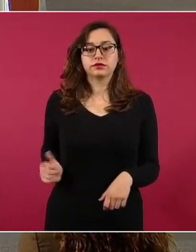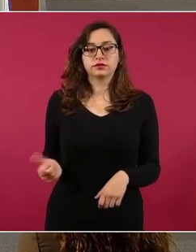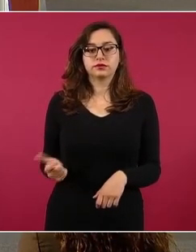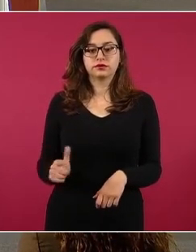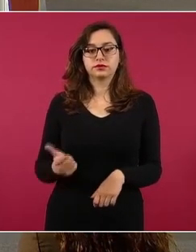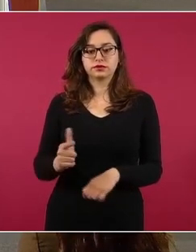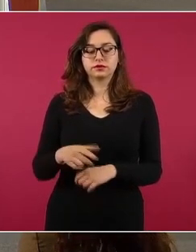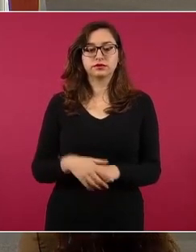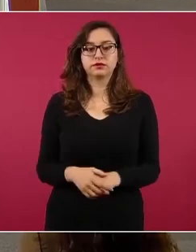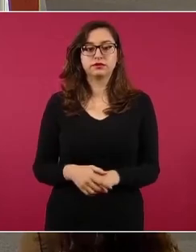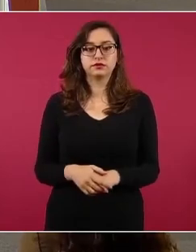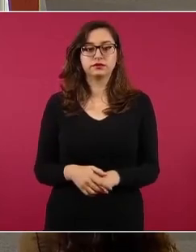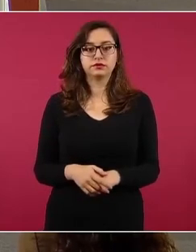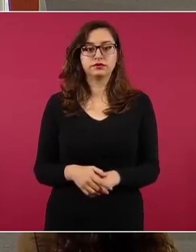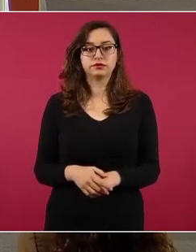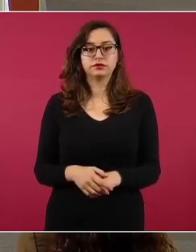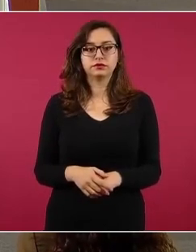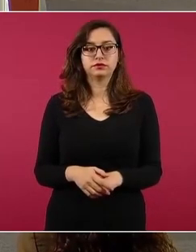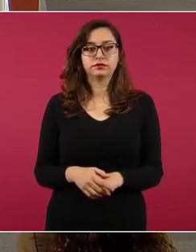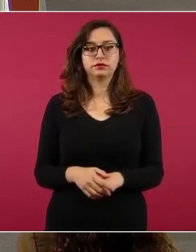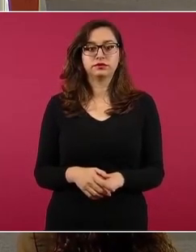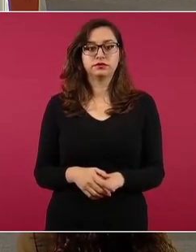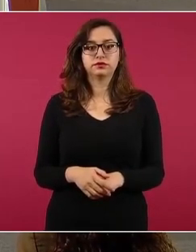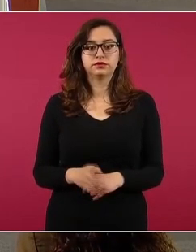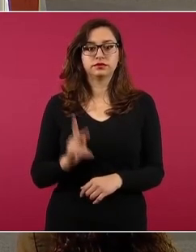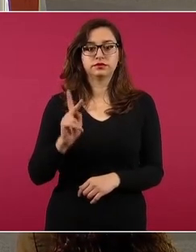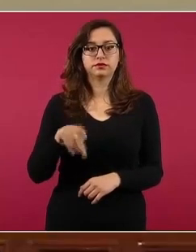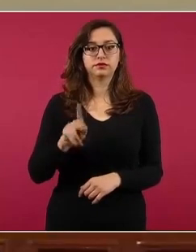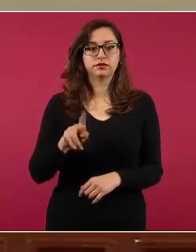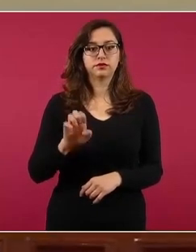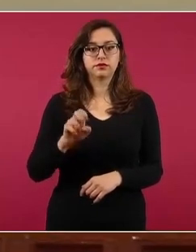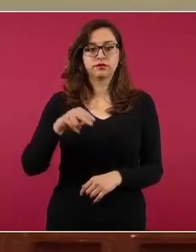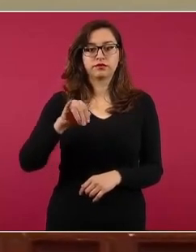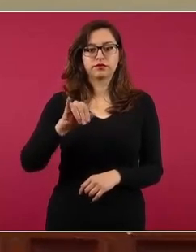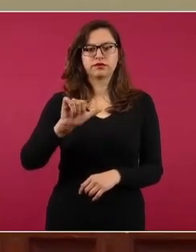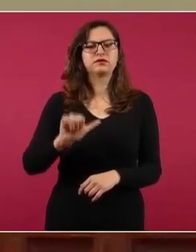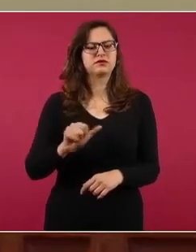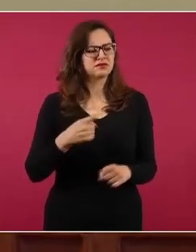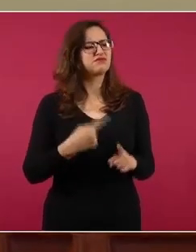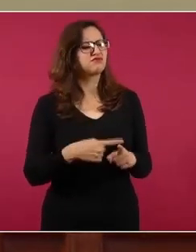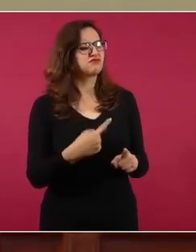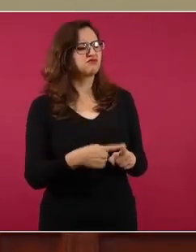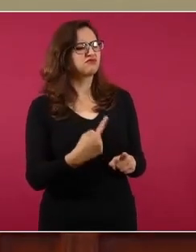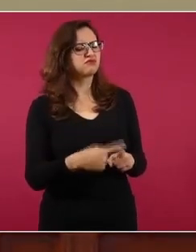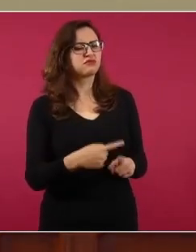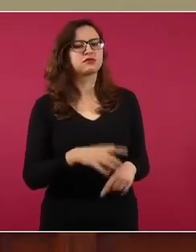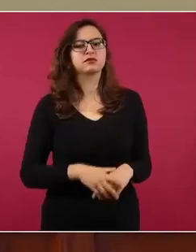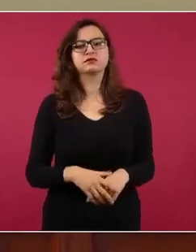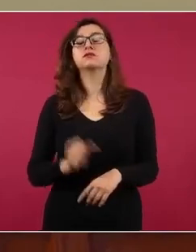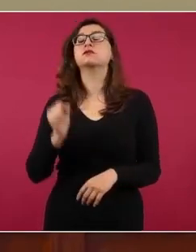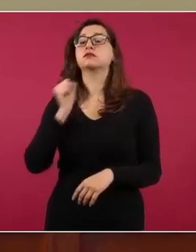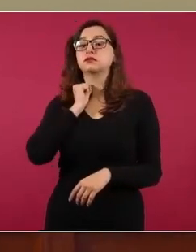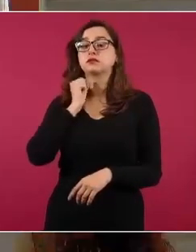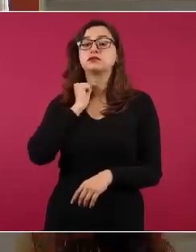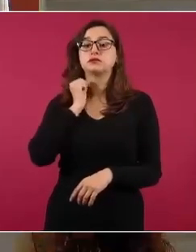Kenia López Rabadán, ¿quién es? Senador. ¿Eh? Senador. Senador.